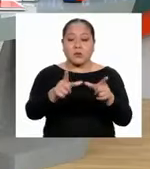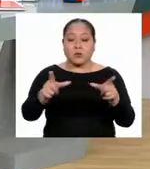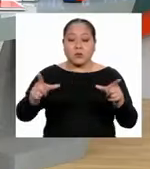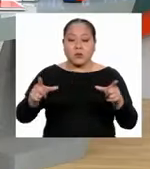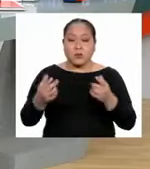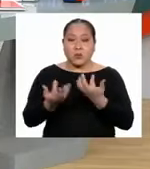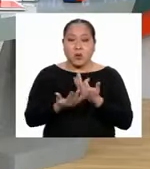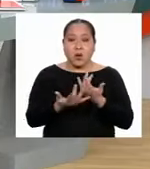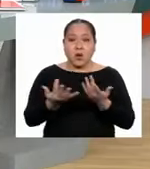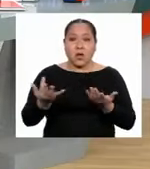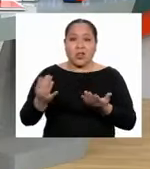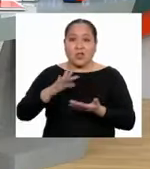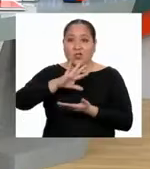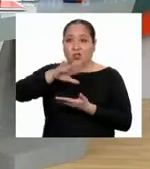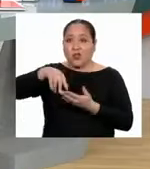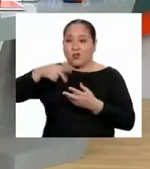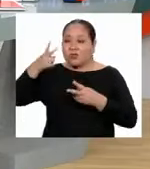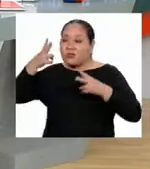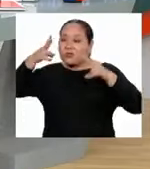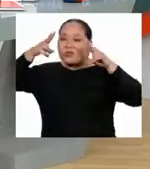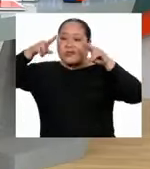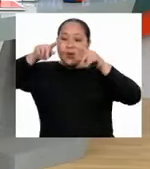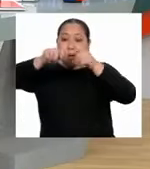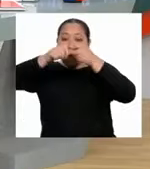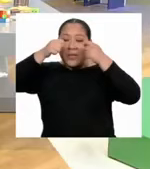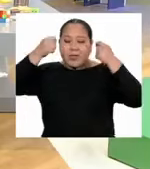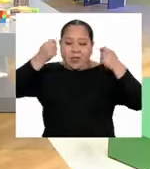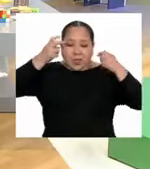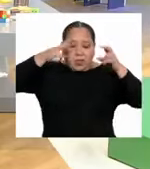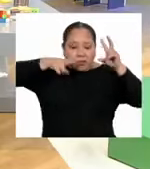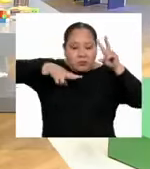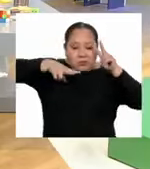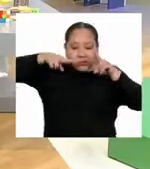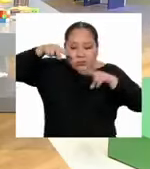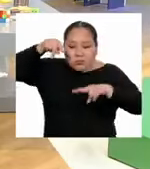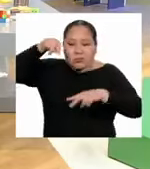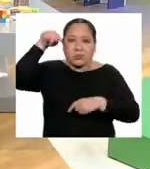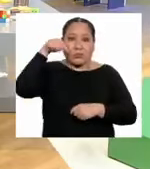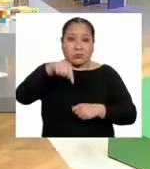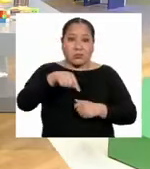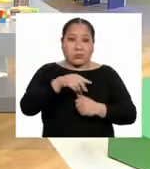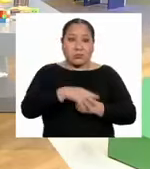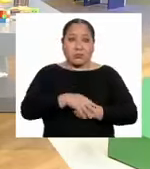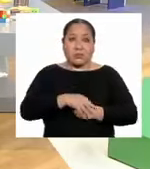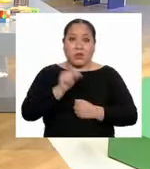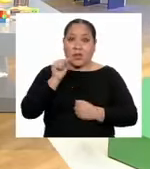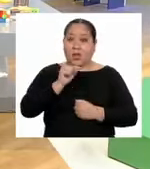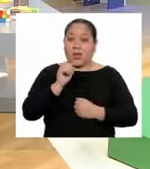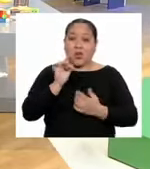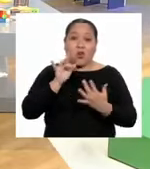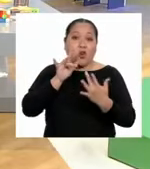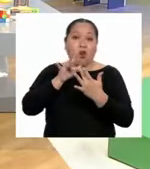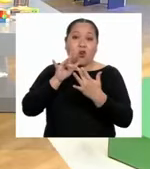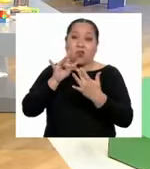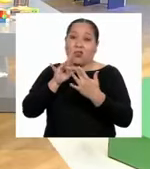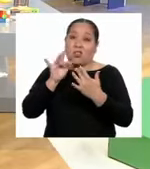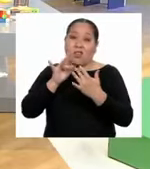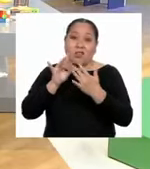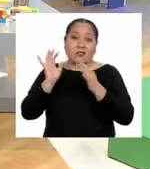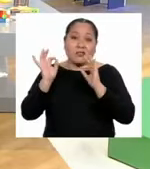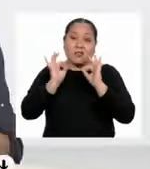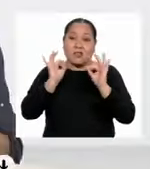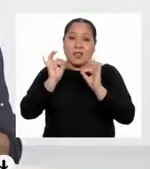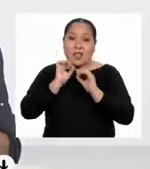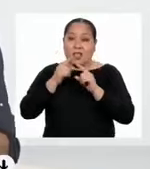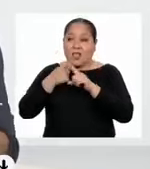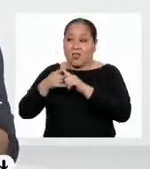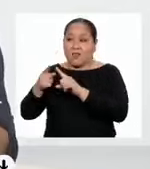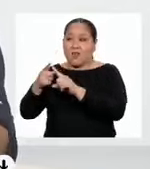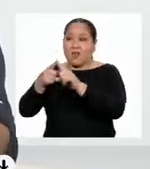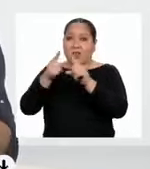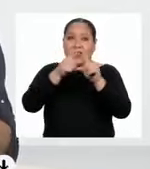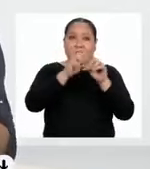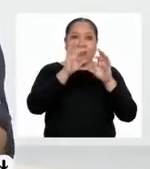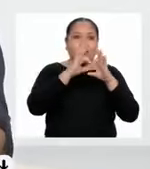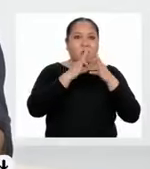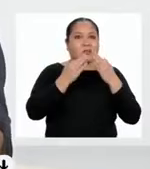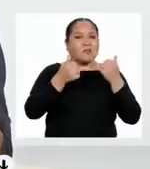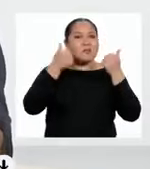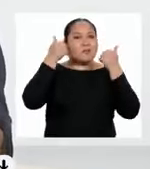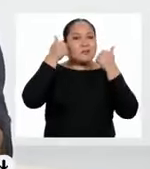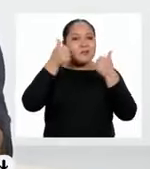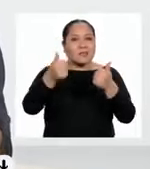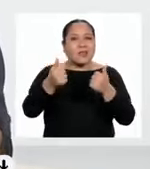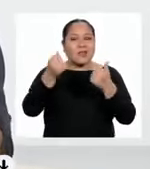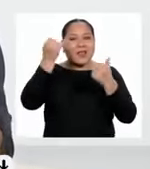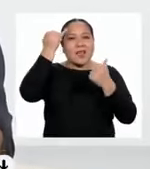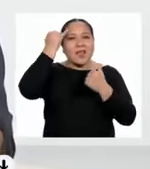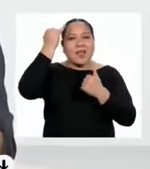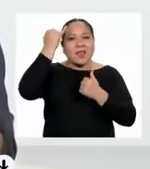podemos ver desde nuestras ventanas. Así, no hay contacto físico entre las distintas familias. ¡Qué gran idea